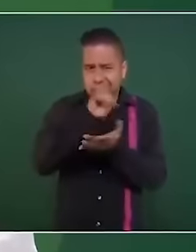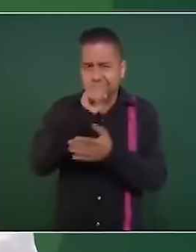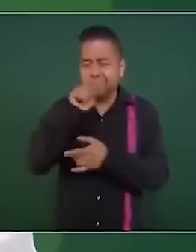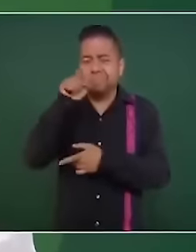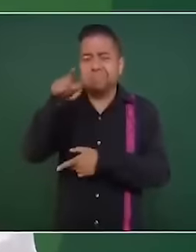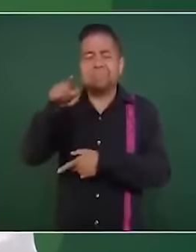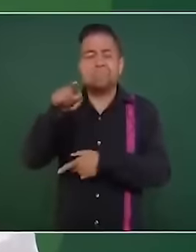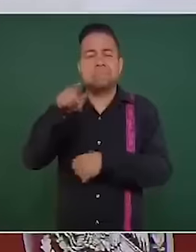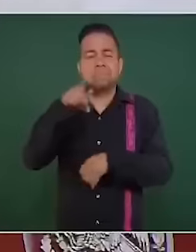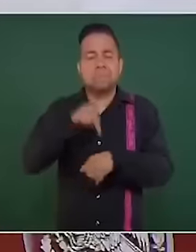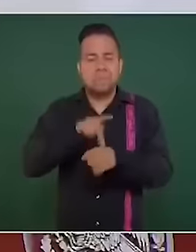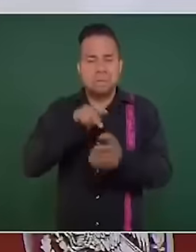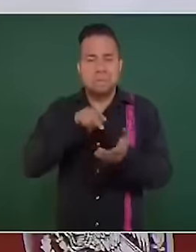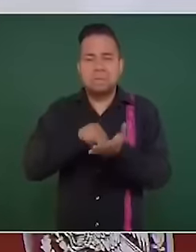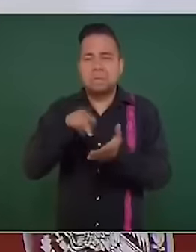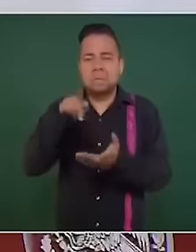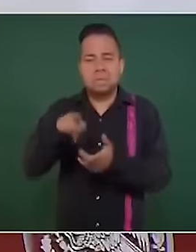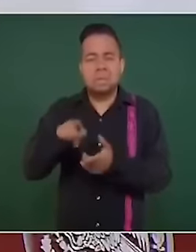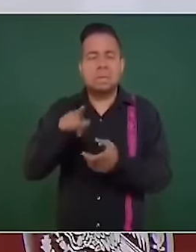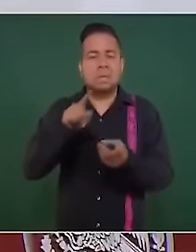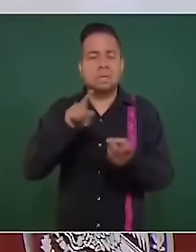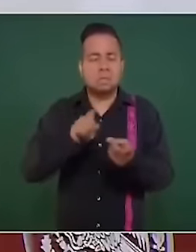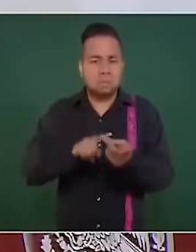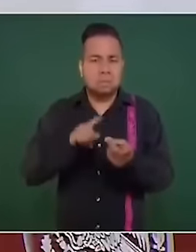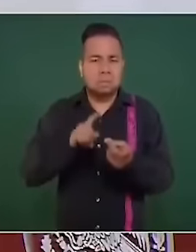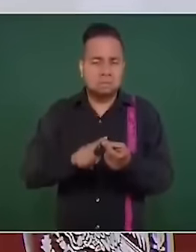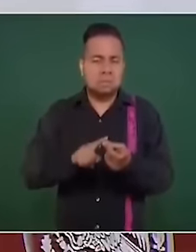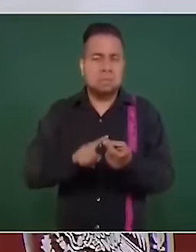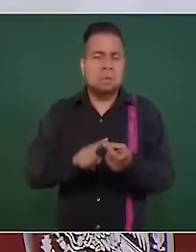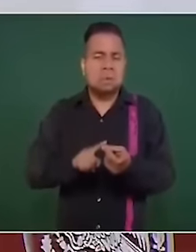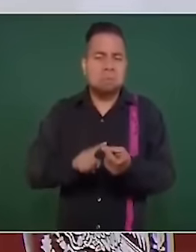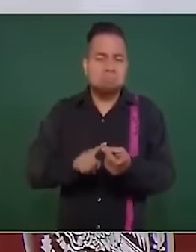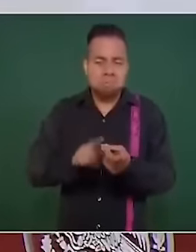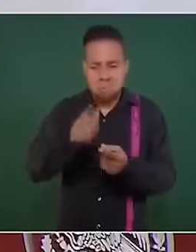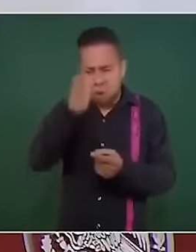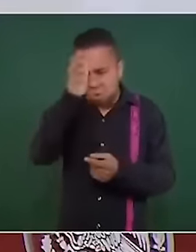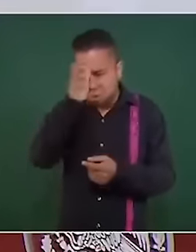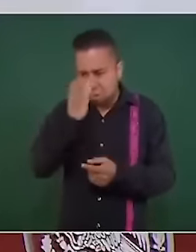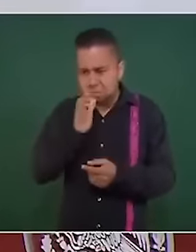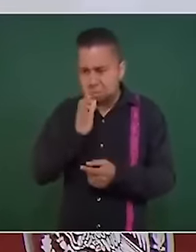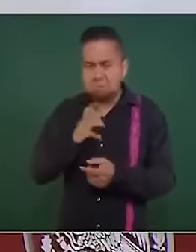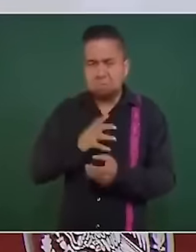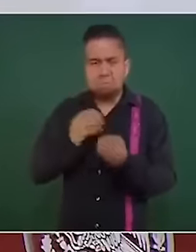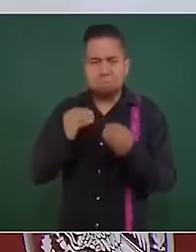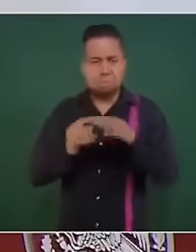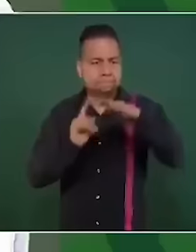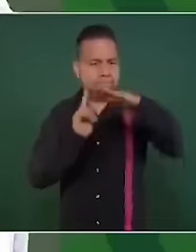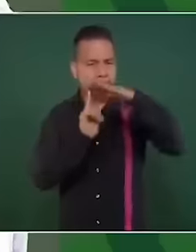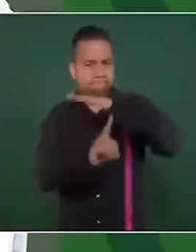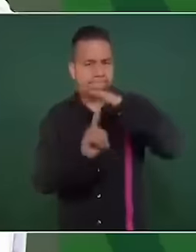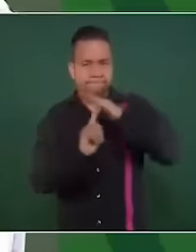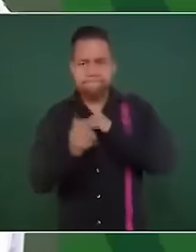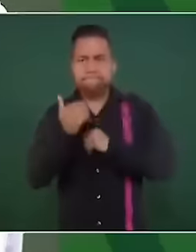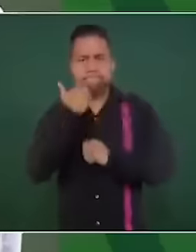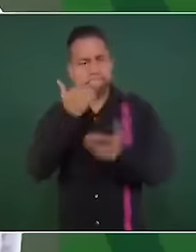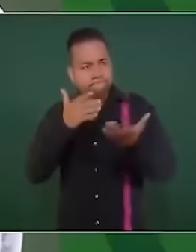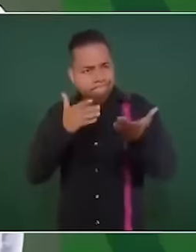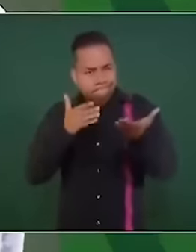Negras, en Coahuila, hay muchos migrantes queriendo pasar.